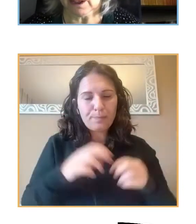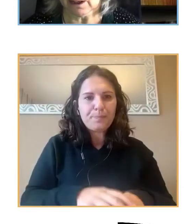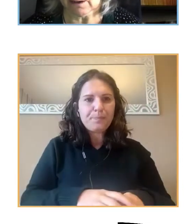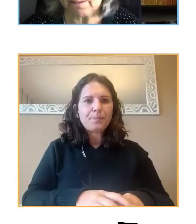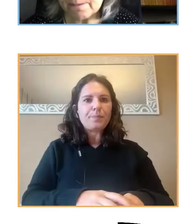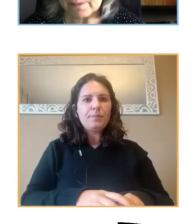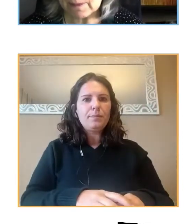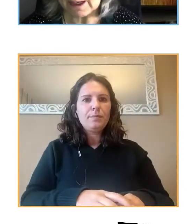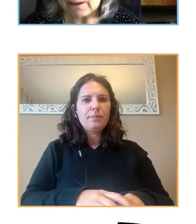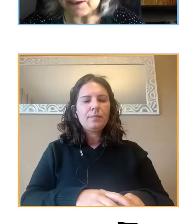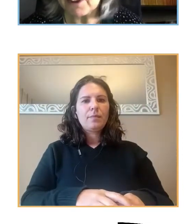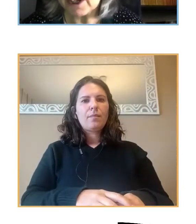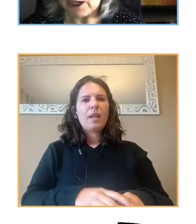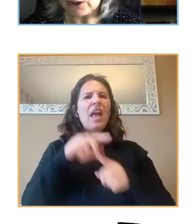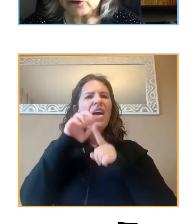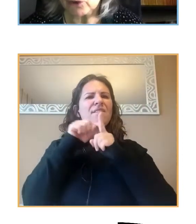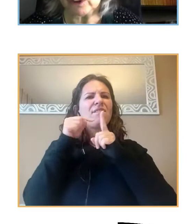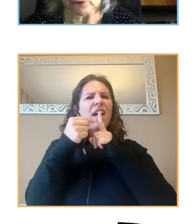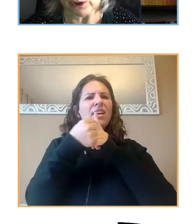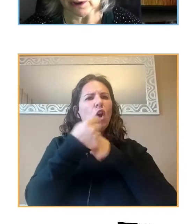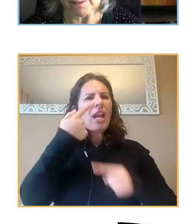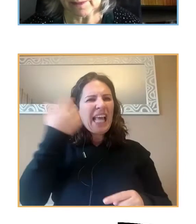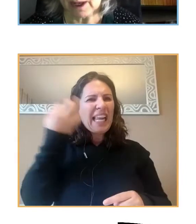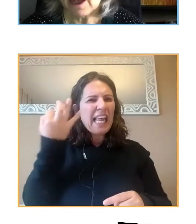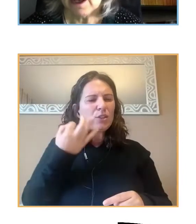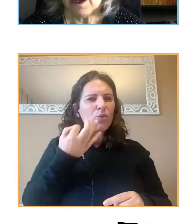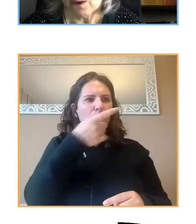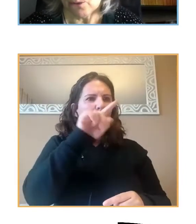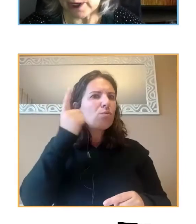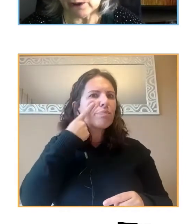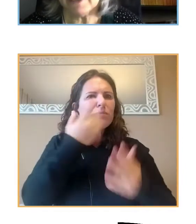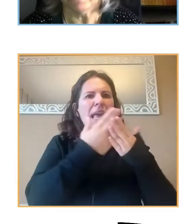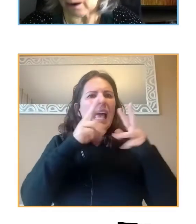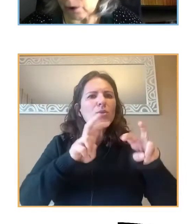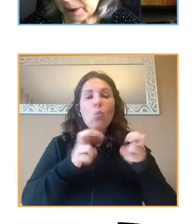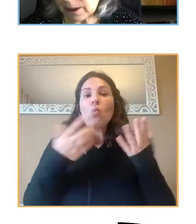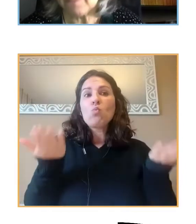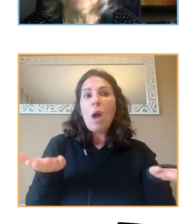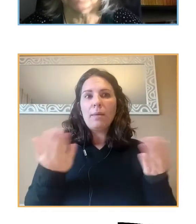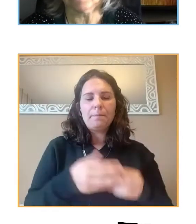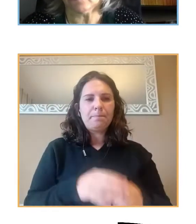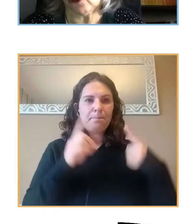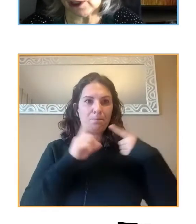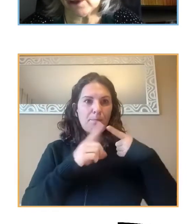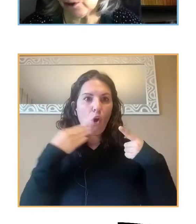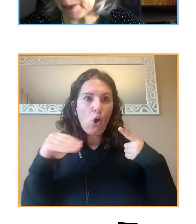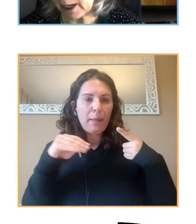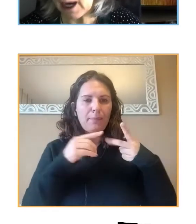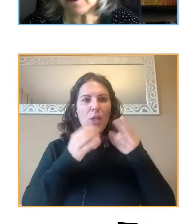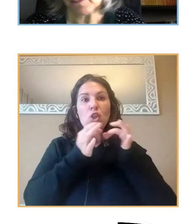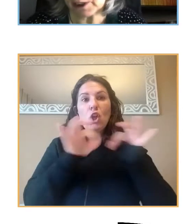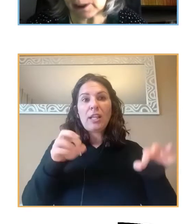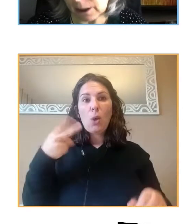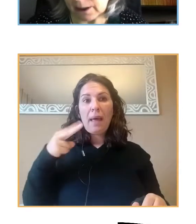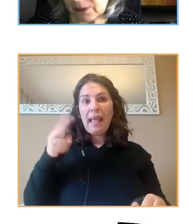refirieron en su estudio? Fueron ser joven, estar soltero y sin